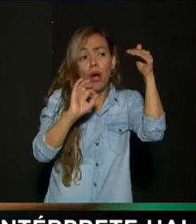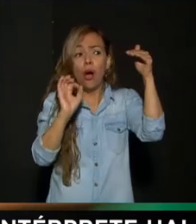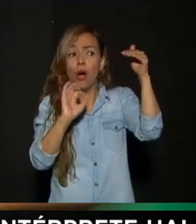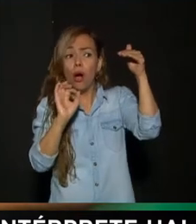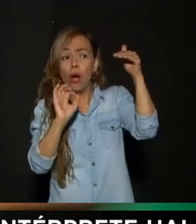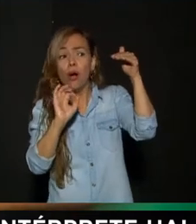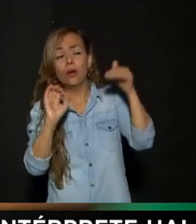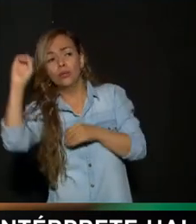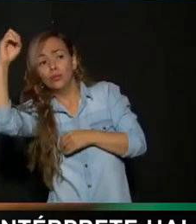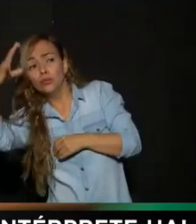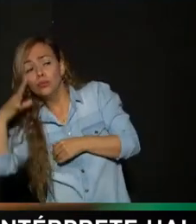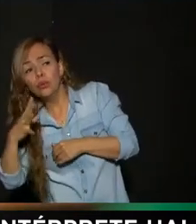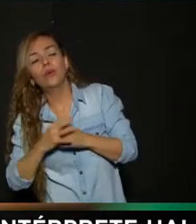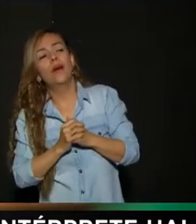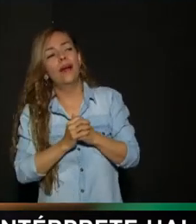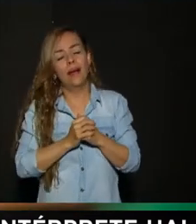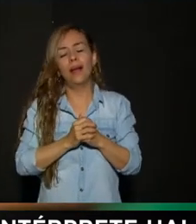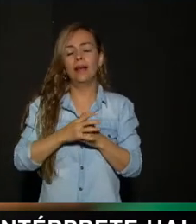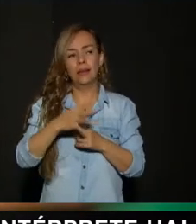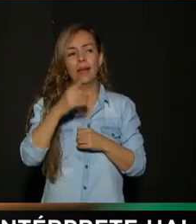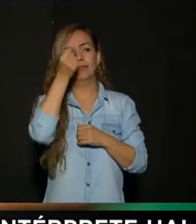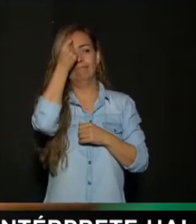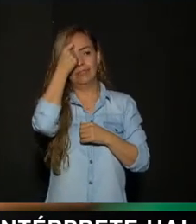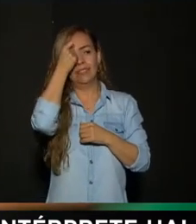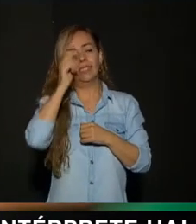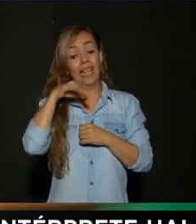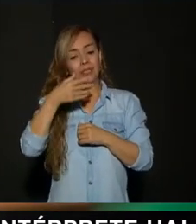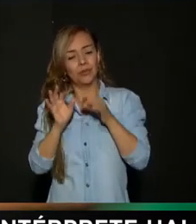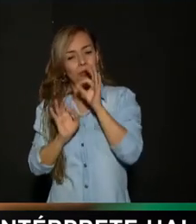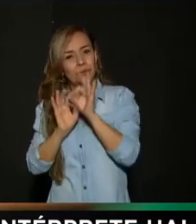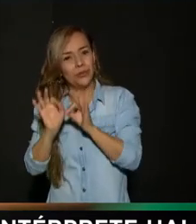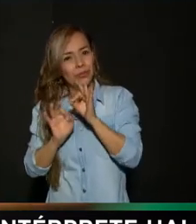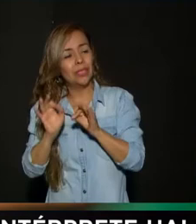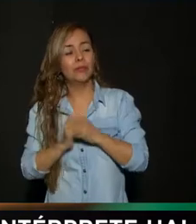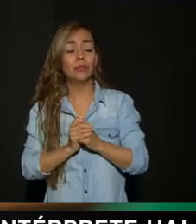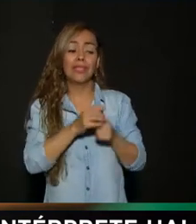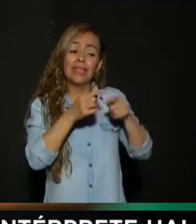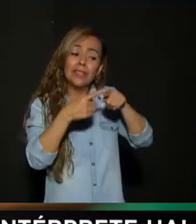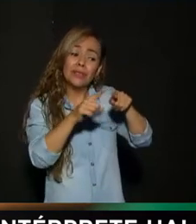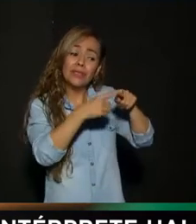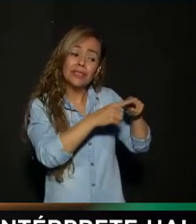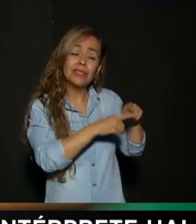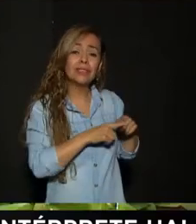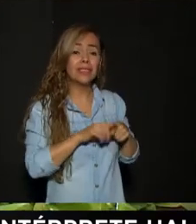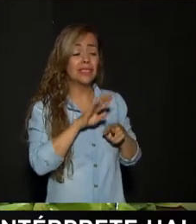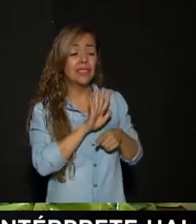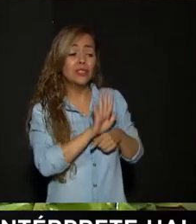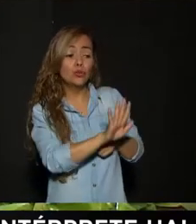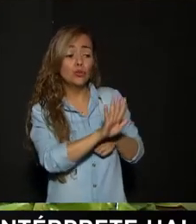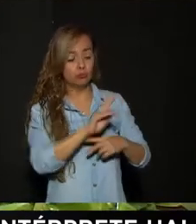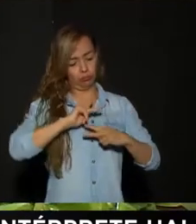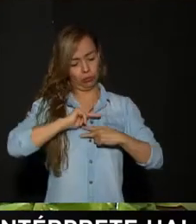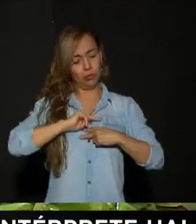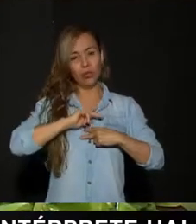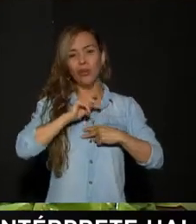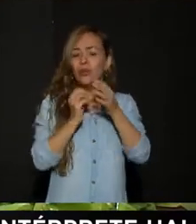Para luego ya tenerlas Donde nosotros Queramos Y deseemos ¿Por qué? Porque ellas Son tan autosuficientes Que tienen la